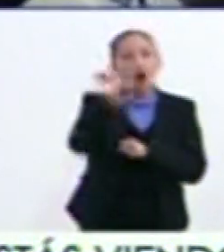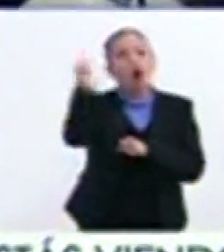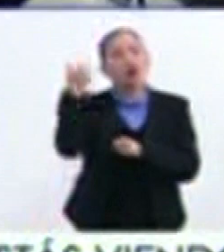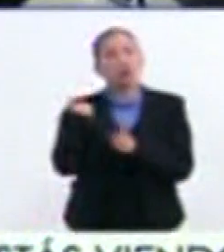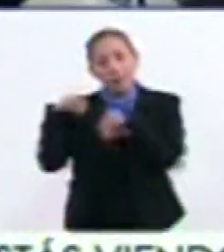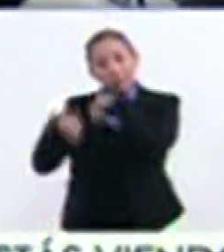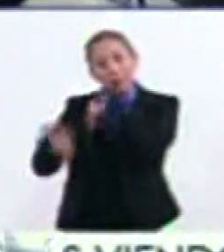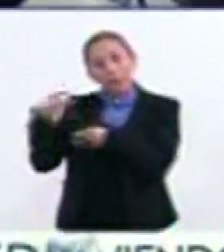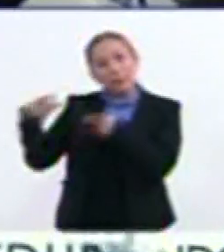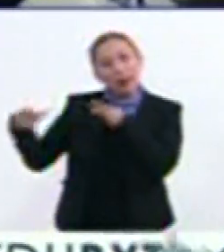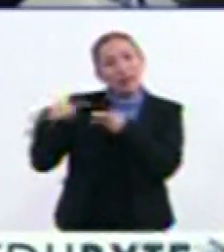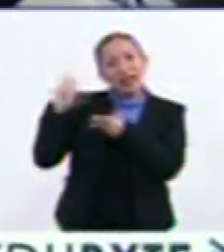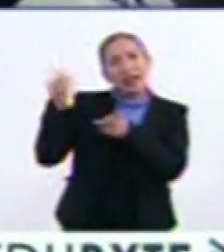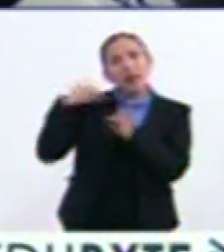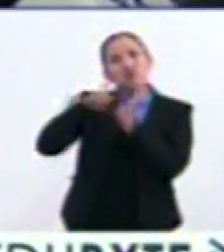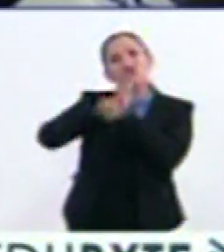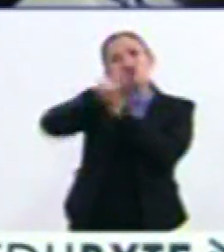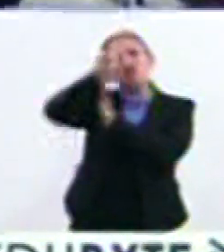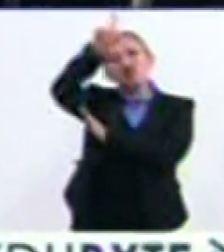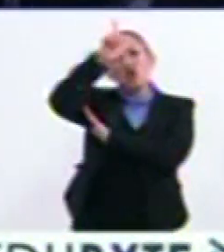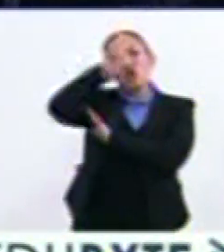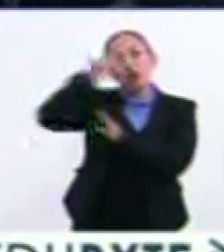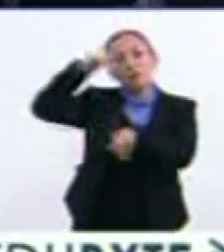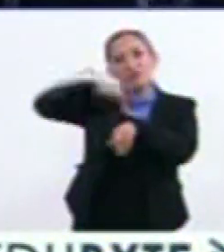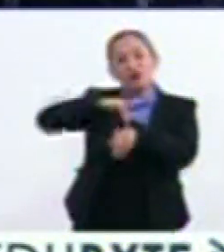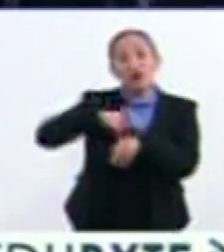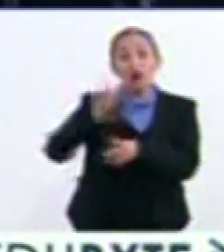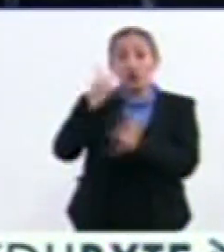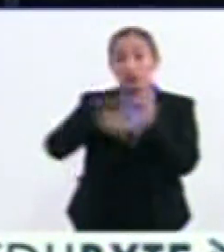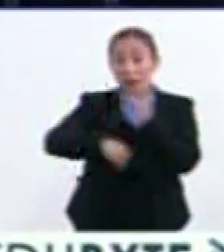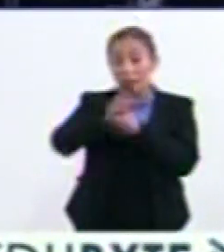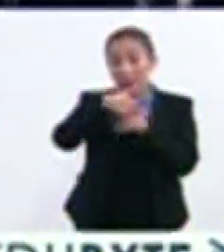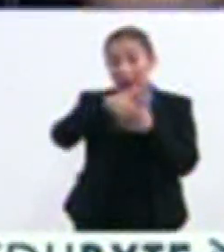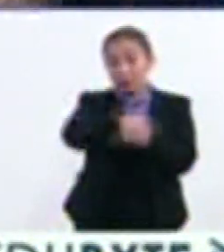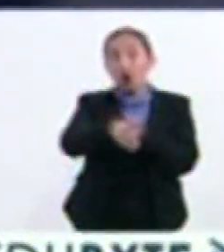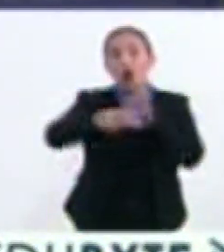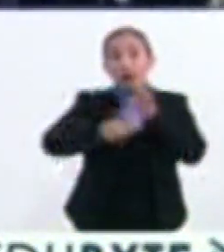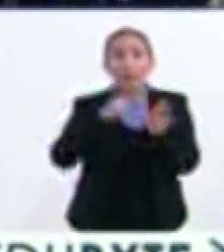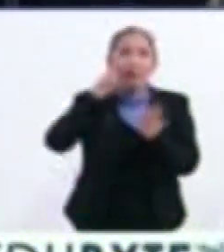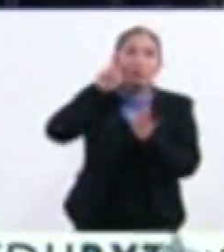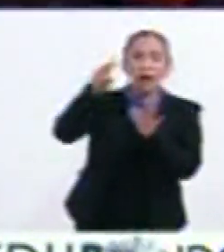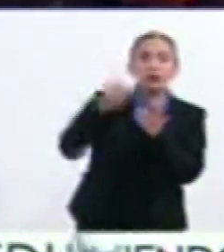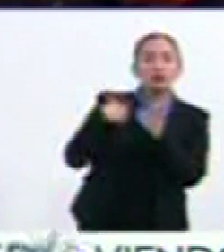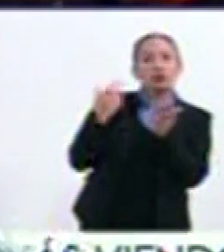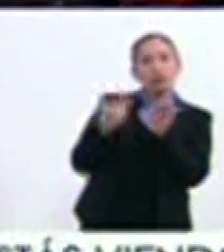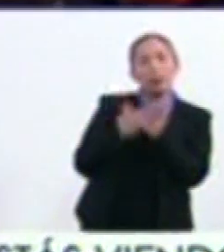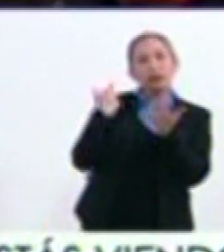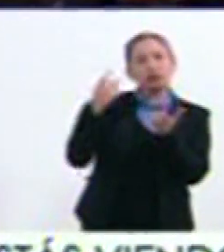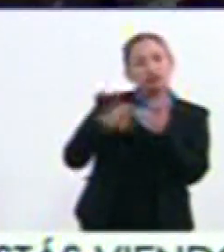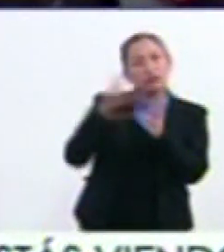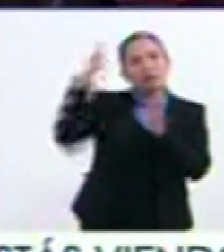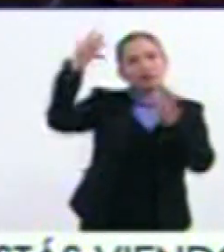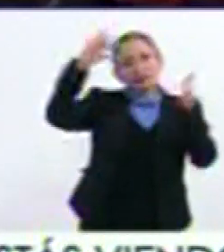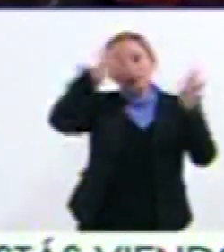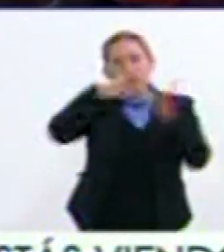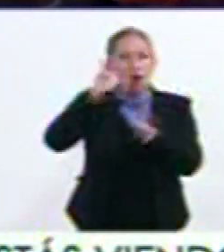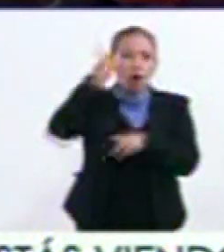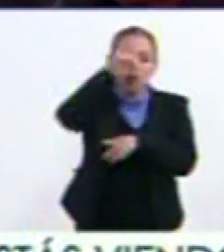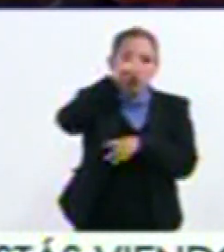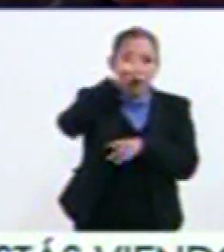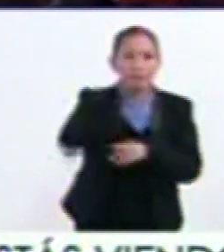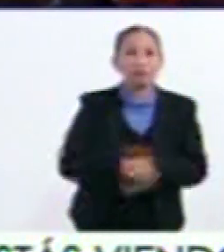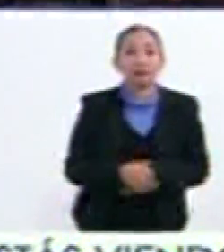un poquito más sobre las misiones espaciales Hasta el 2020 volveremos a presenciar otros fenómenos astronómicos